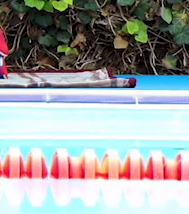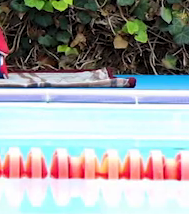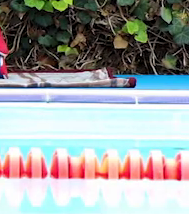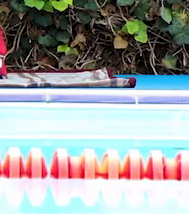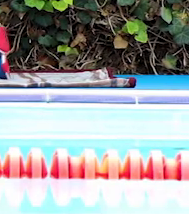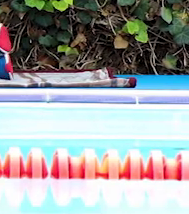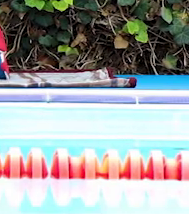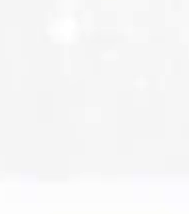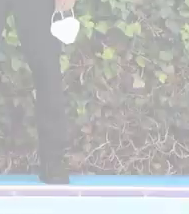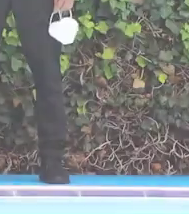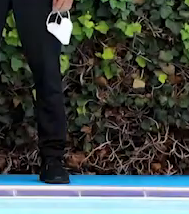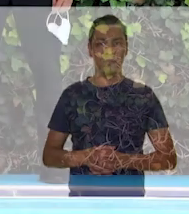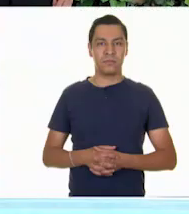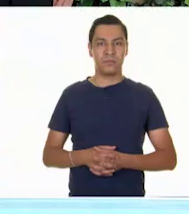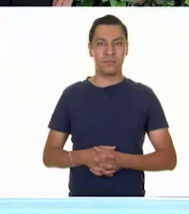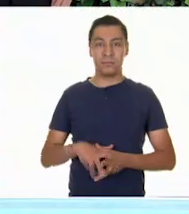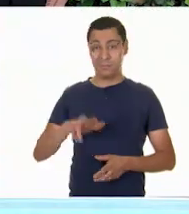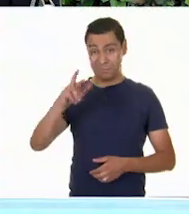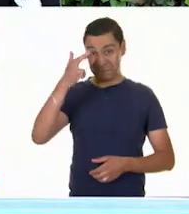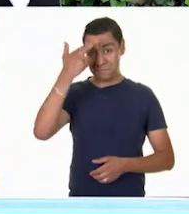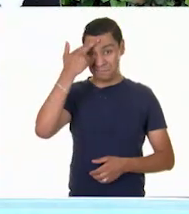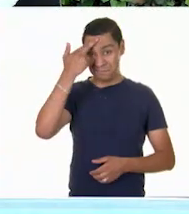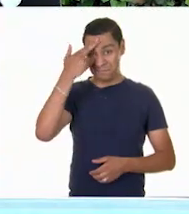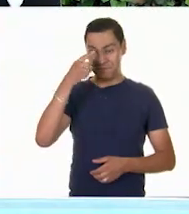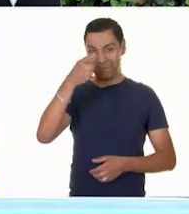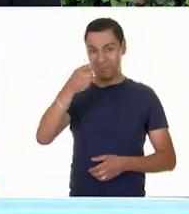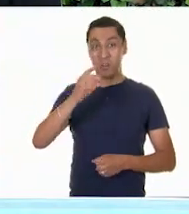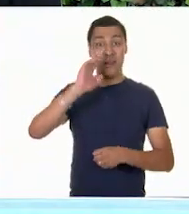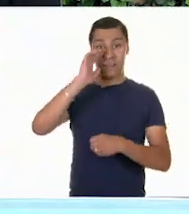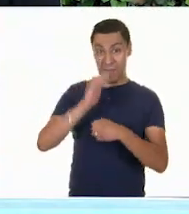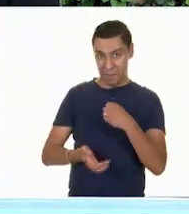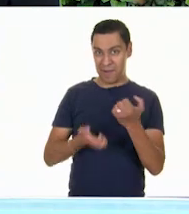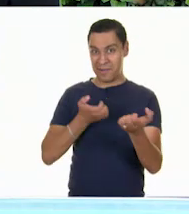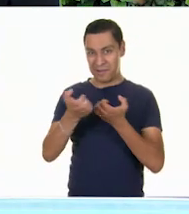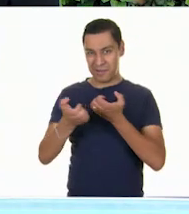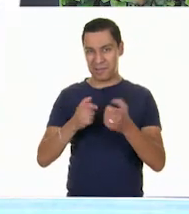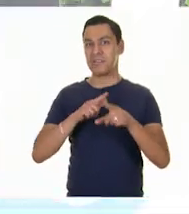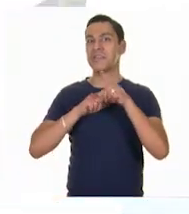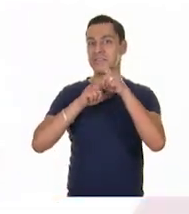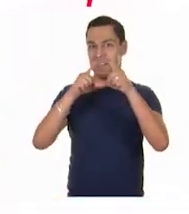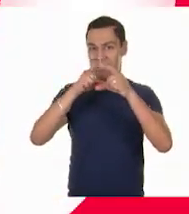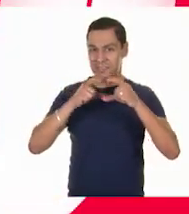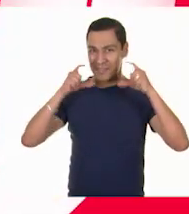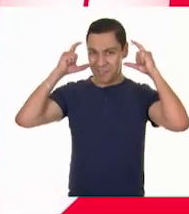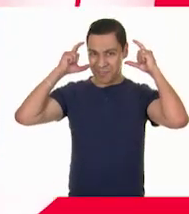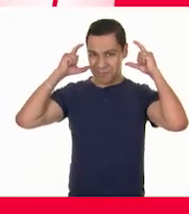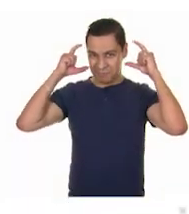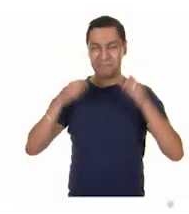Bien estirado. Recuerda, al terminar la activación, no olvides la protección.